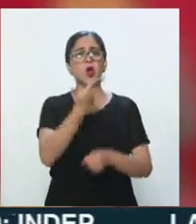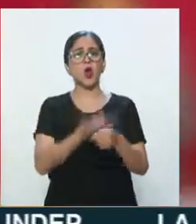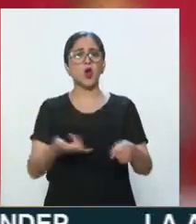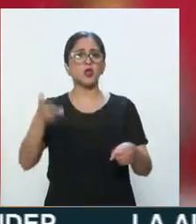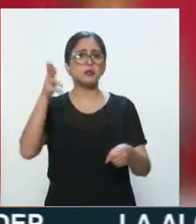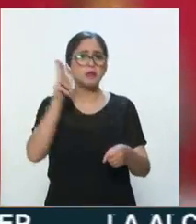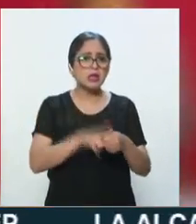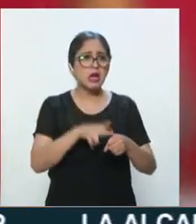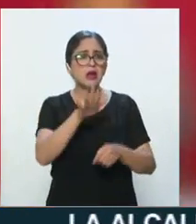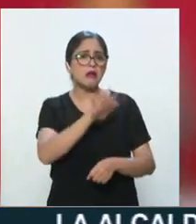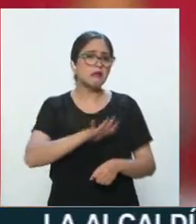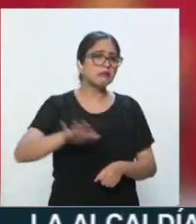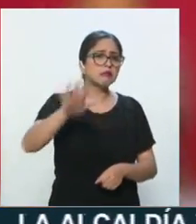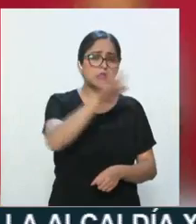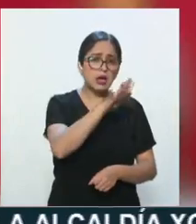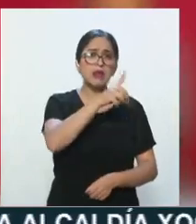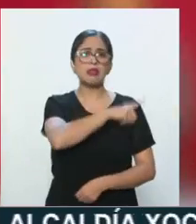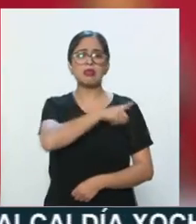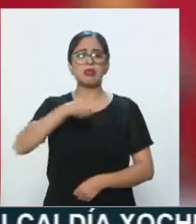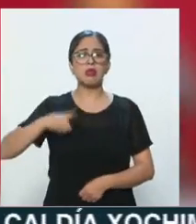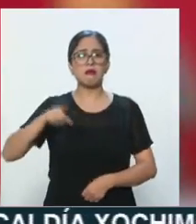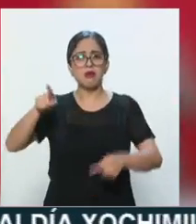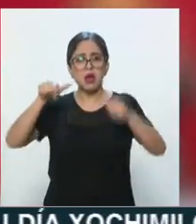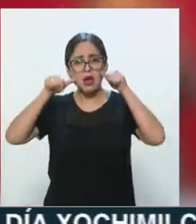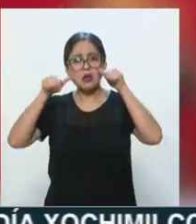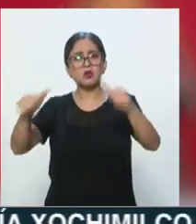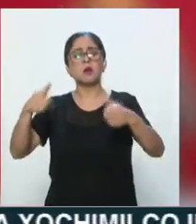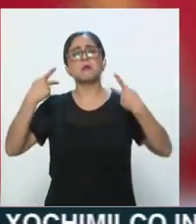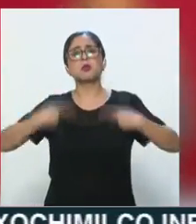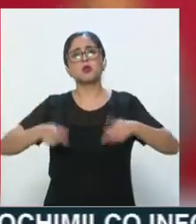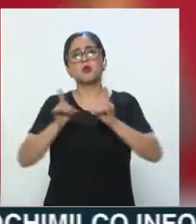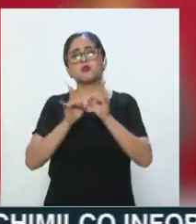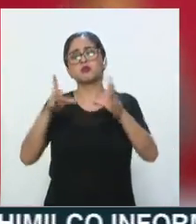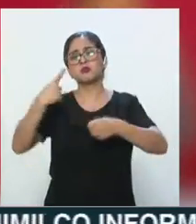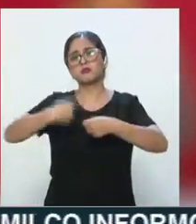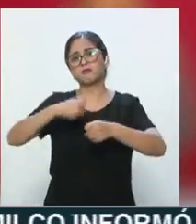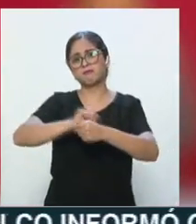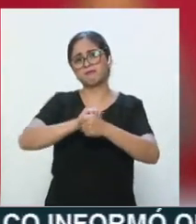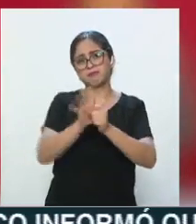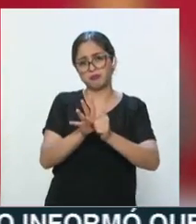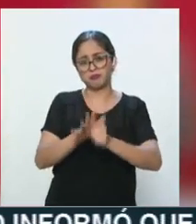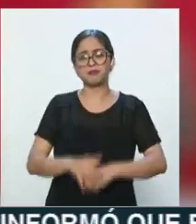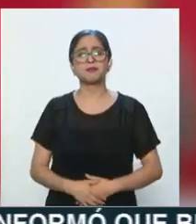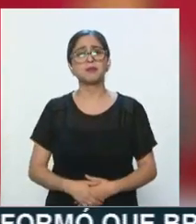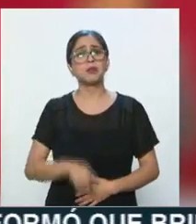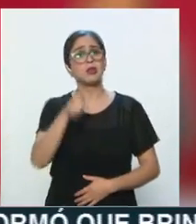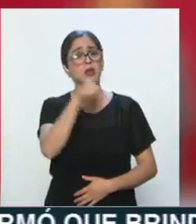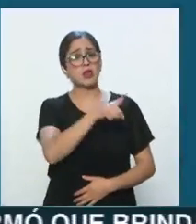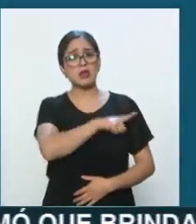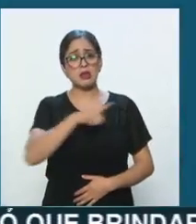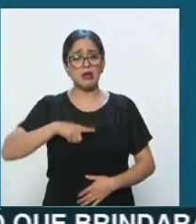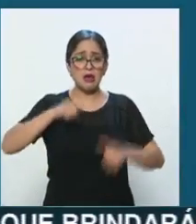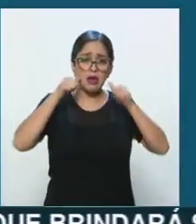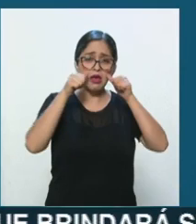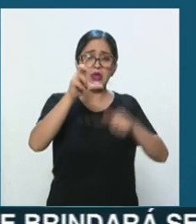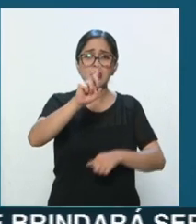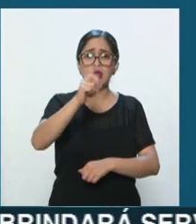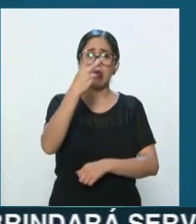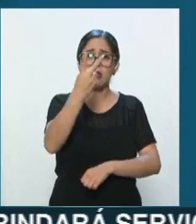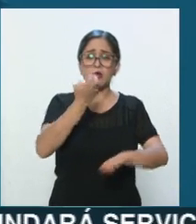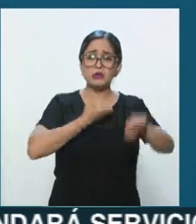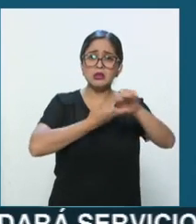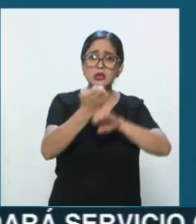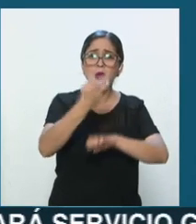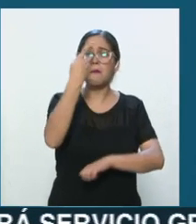se conviertan para atención al COVID. Informó que sin descuidar los 32 estados de la República, el plan pondrá